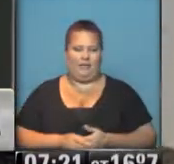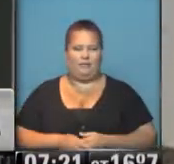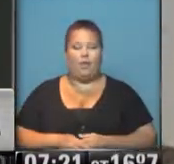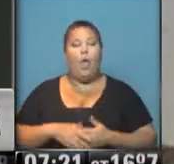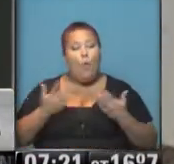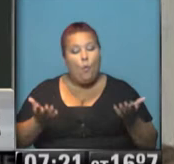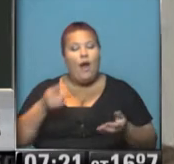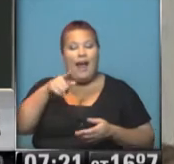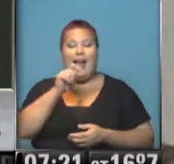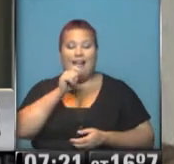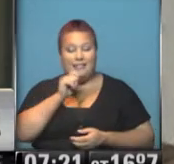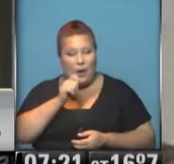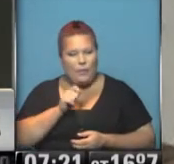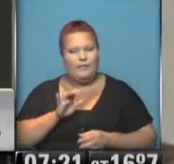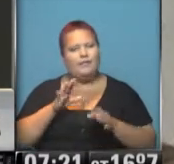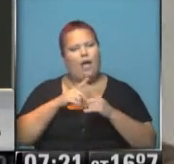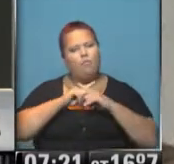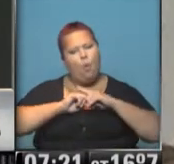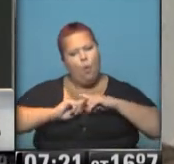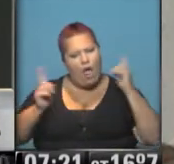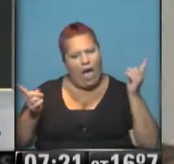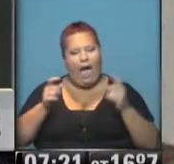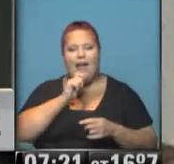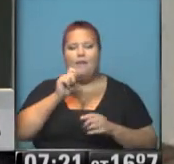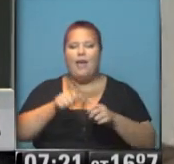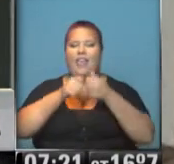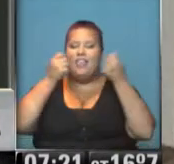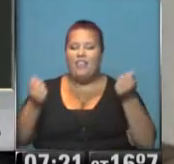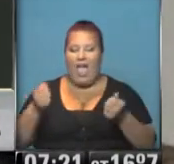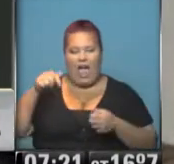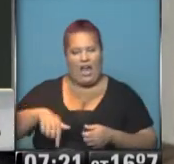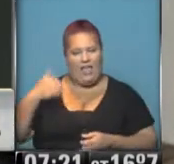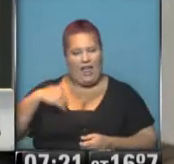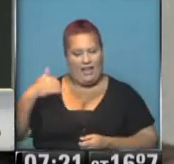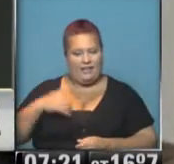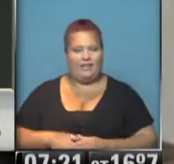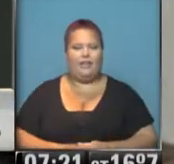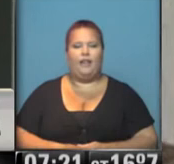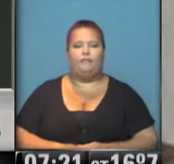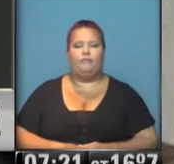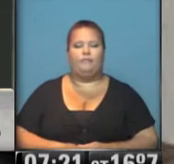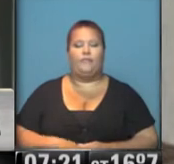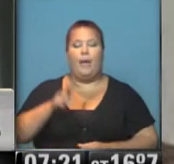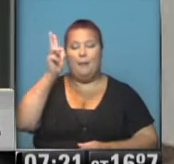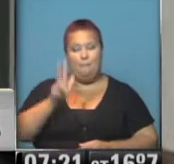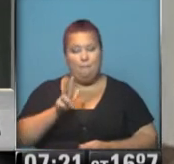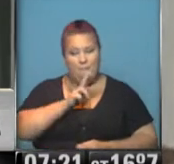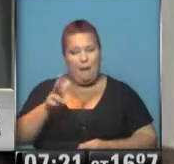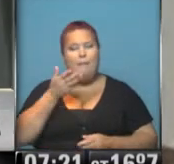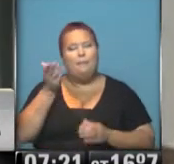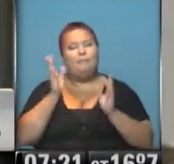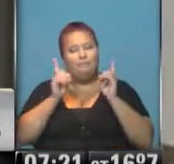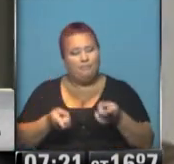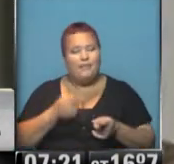Bueno, esto es una entrevista bien larga que dio a un periódico nacional. El Papa pidió, también